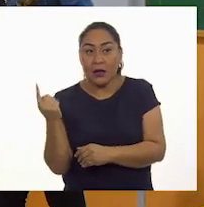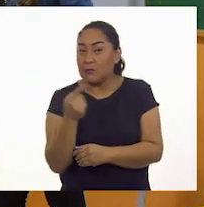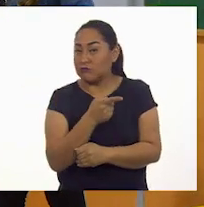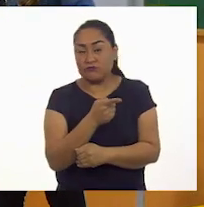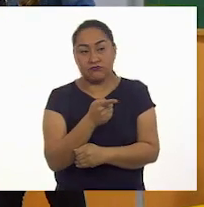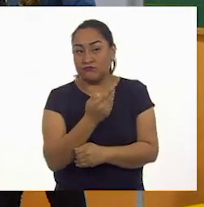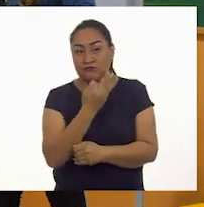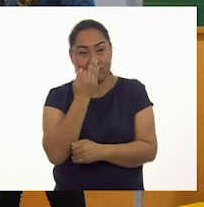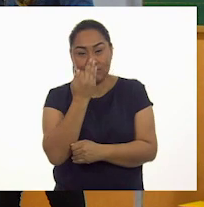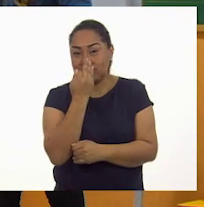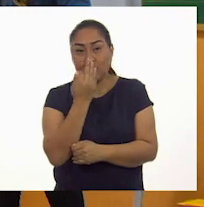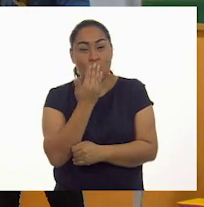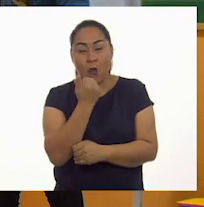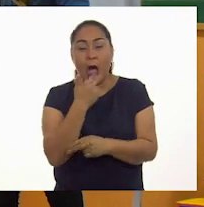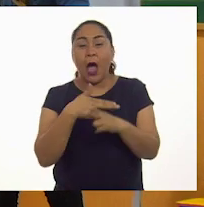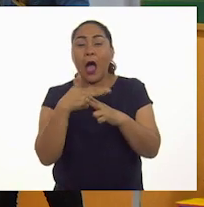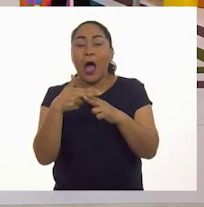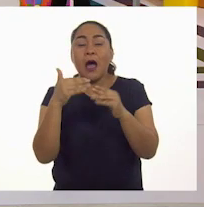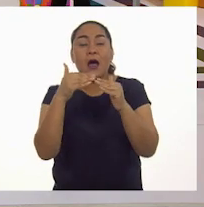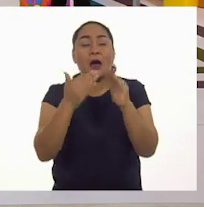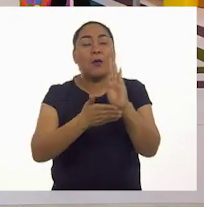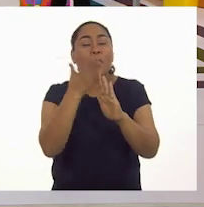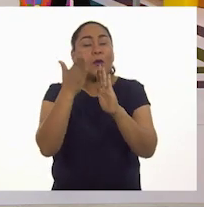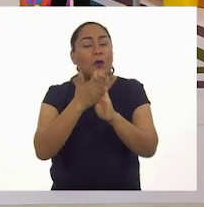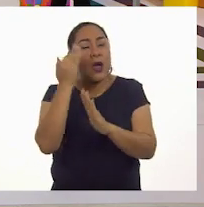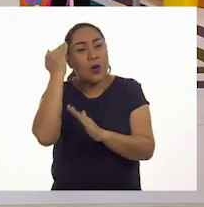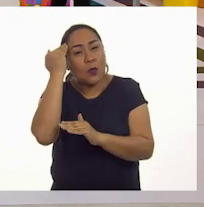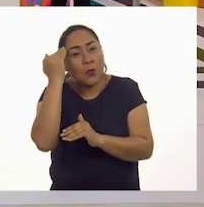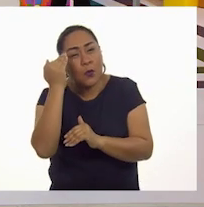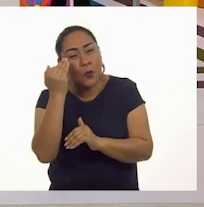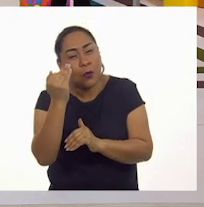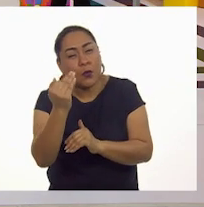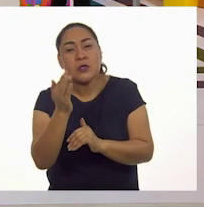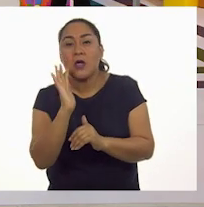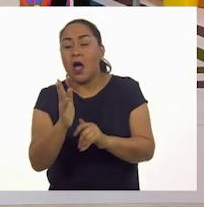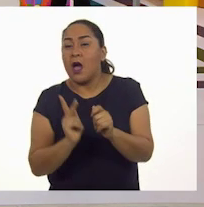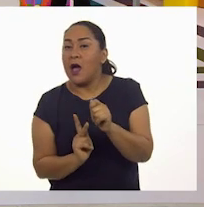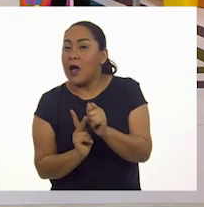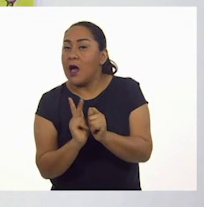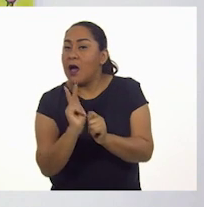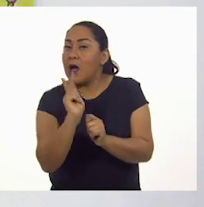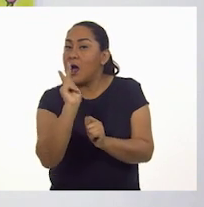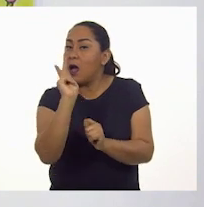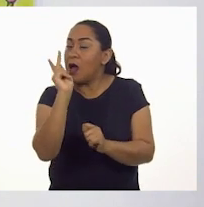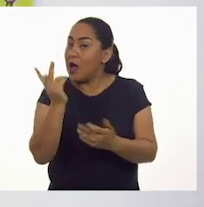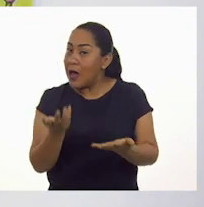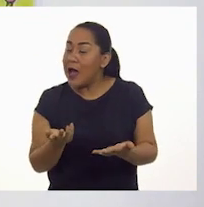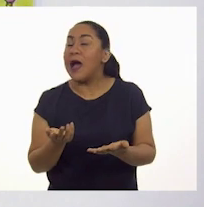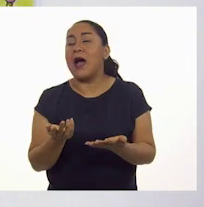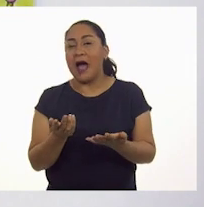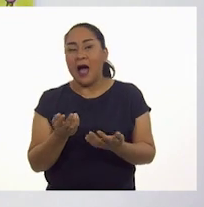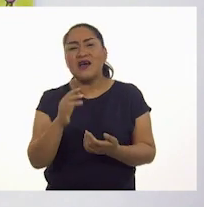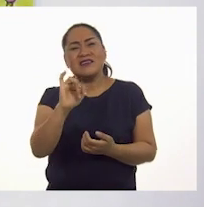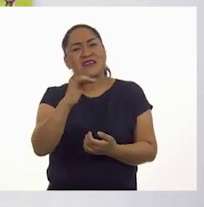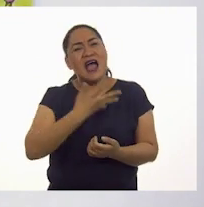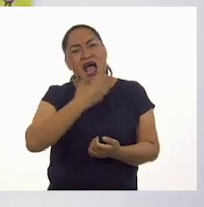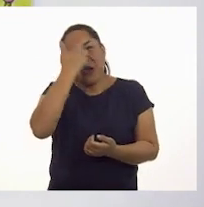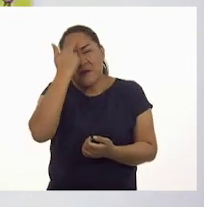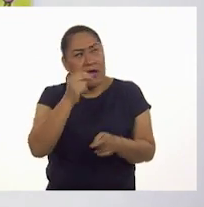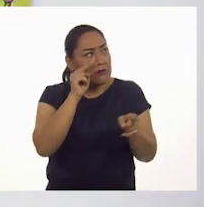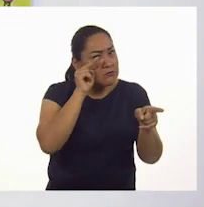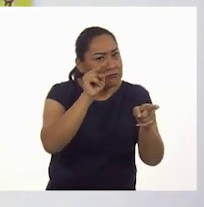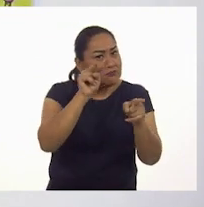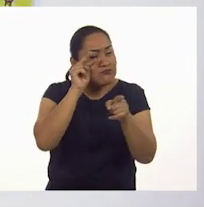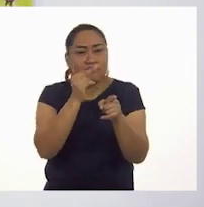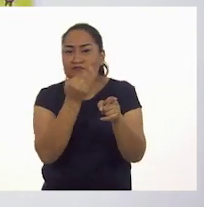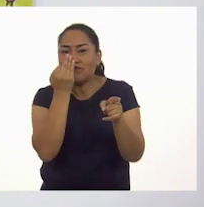la construcción de la casa. Cierto, no estaba en las etapas anteriores, pero en la final sí. Muy bien.